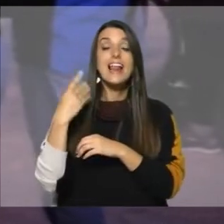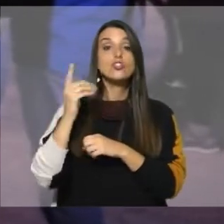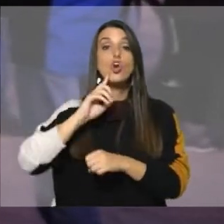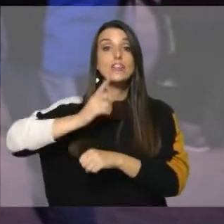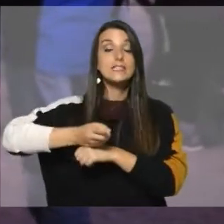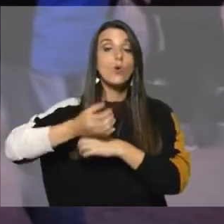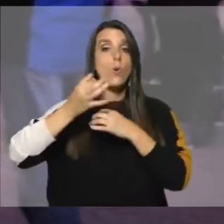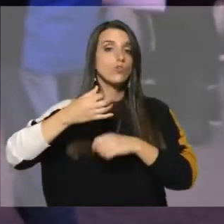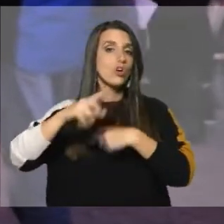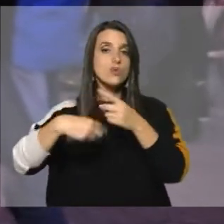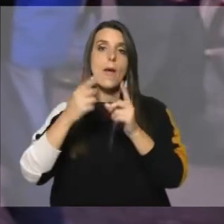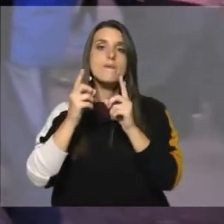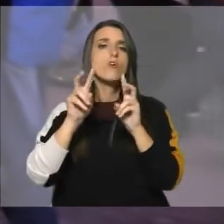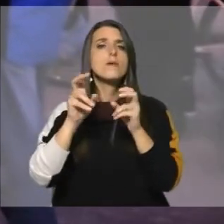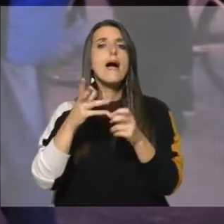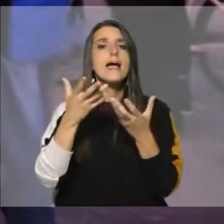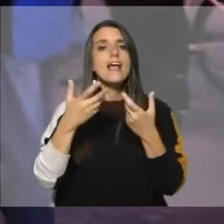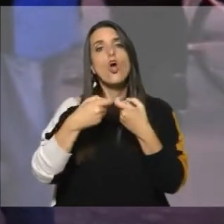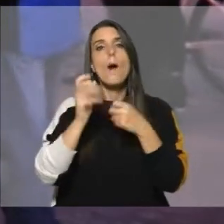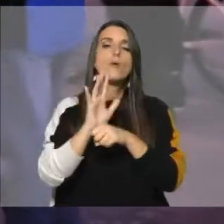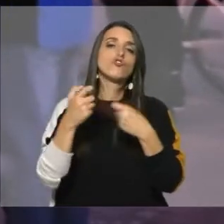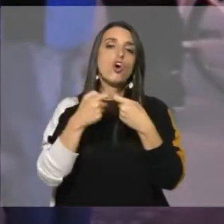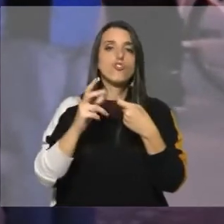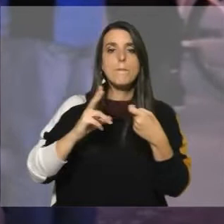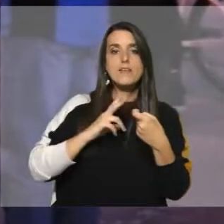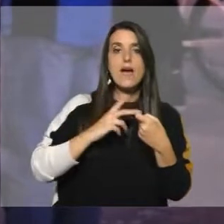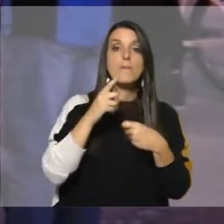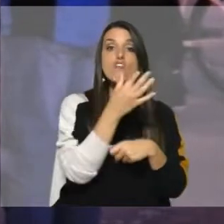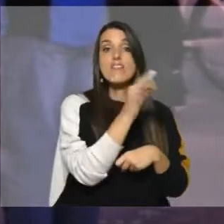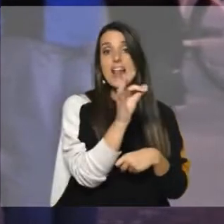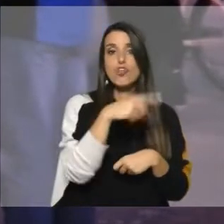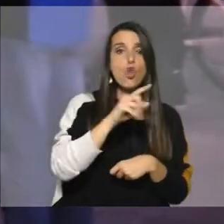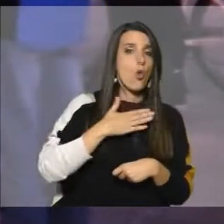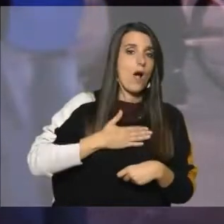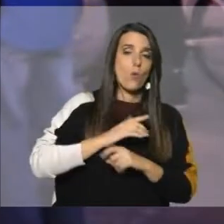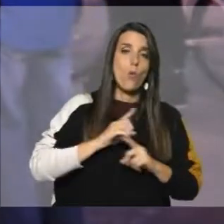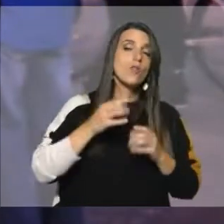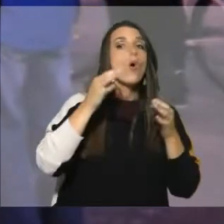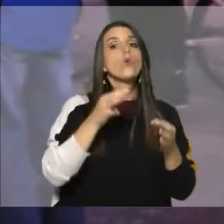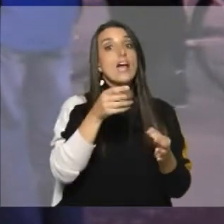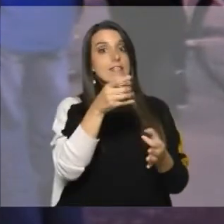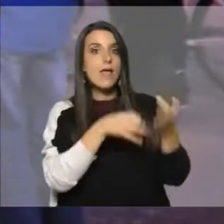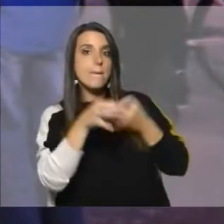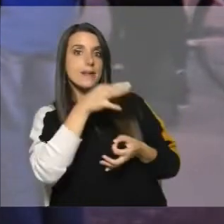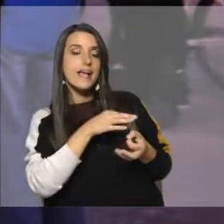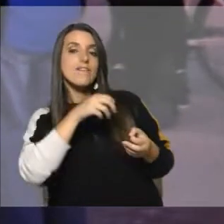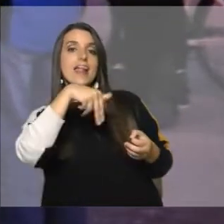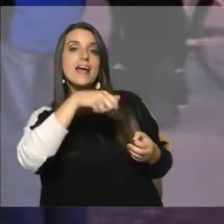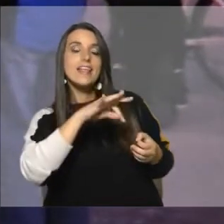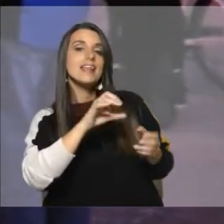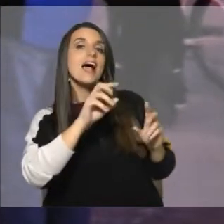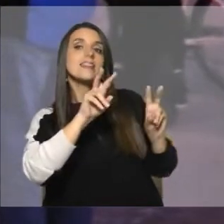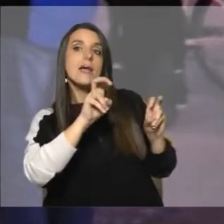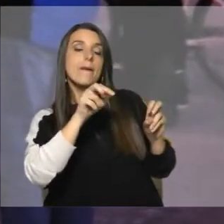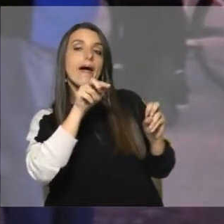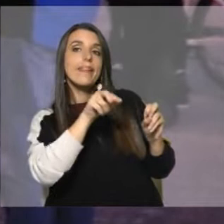continúa con el proceso de privatización que cuestiona justamente la Federación ANCAP y los pasos que nos explicaba Natalia Velo con respecto